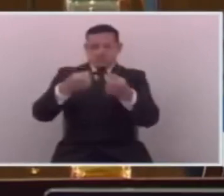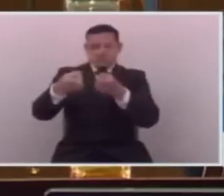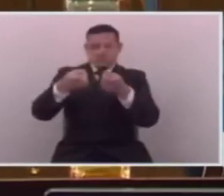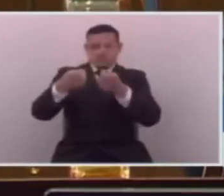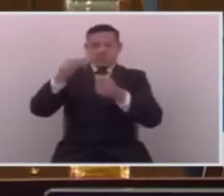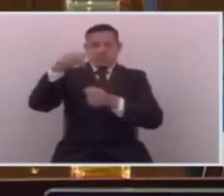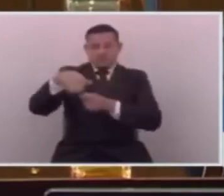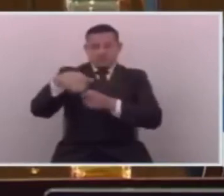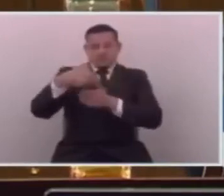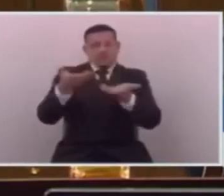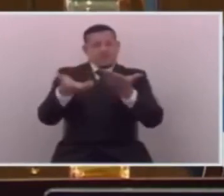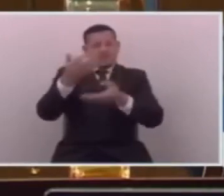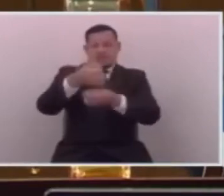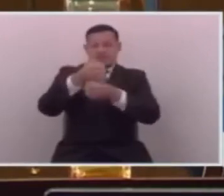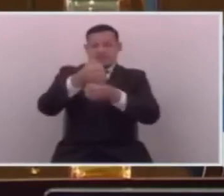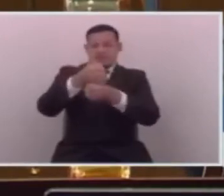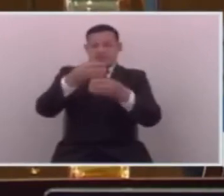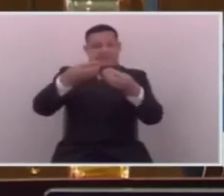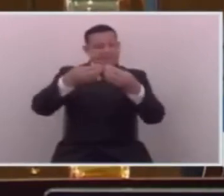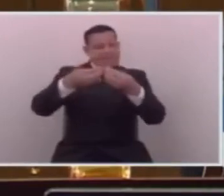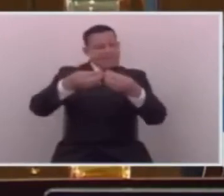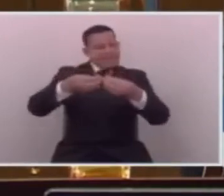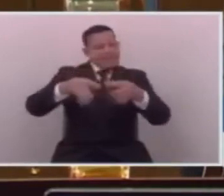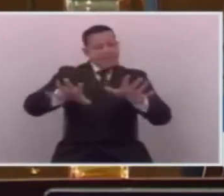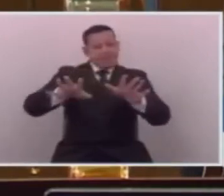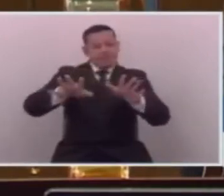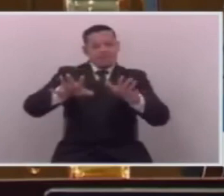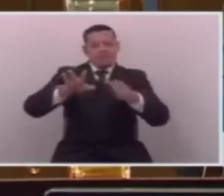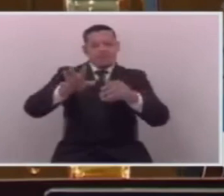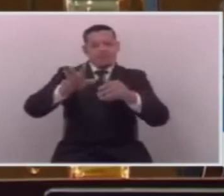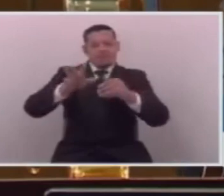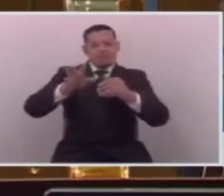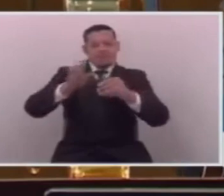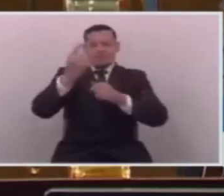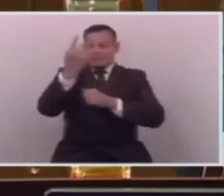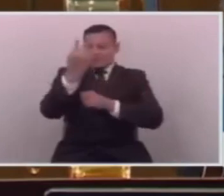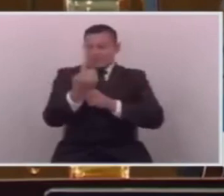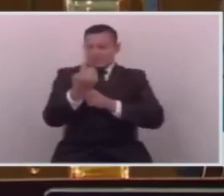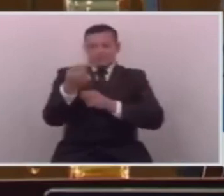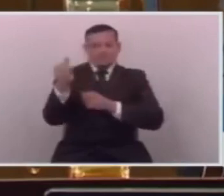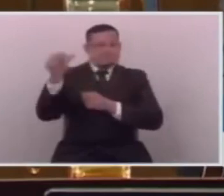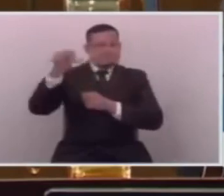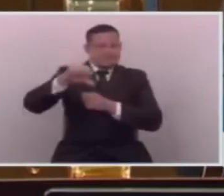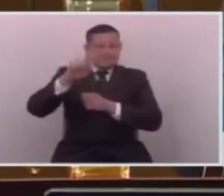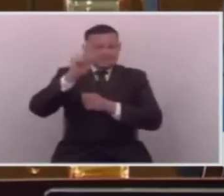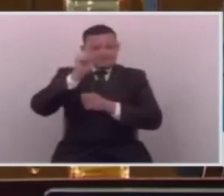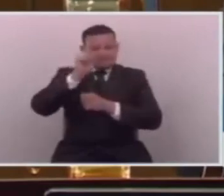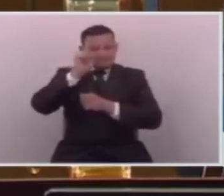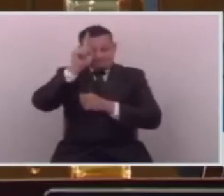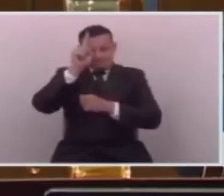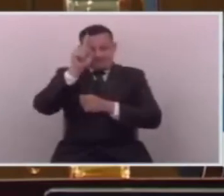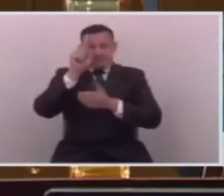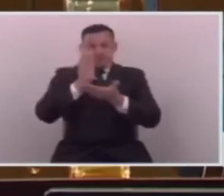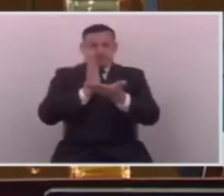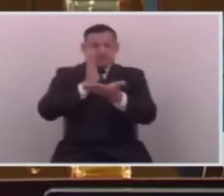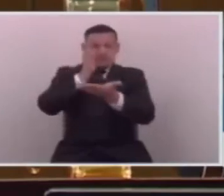Aquí seguramente los que más pierden son esos mercenarios que han andado